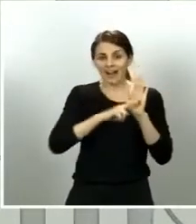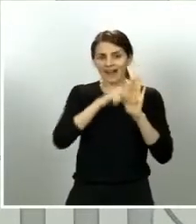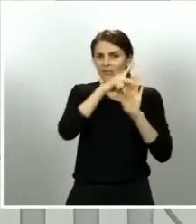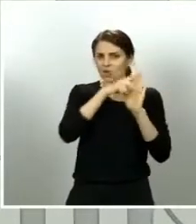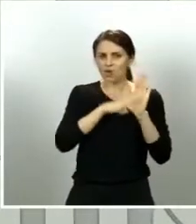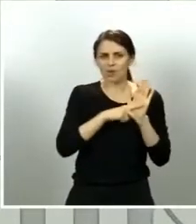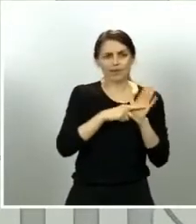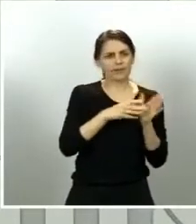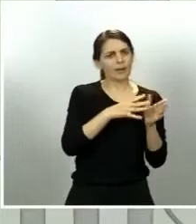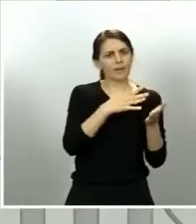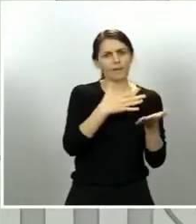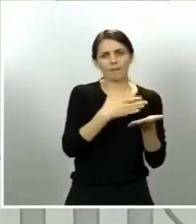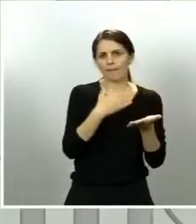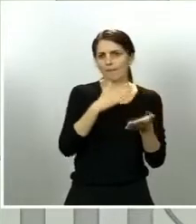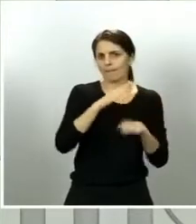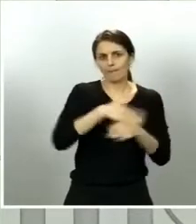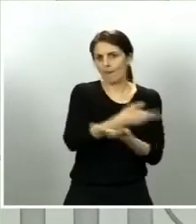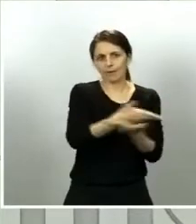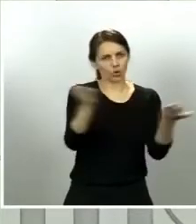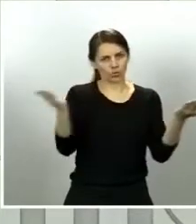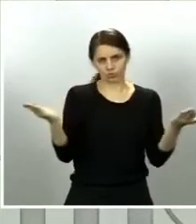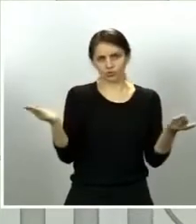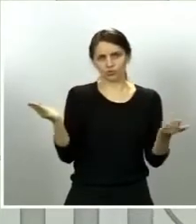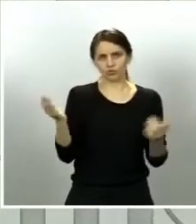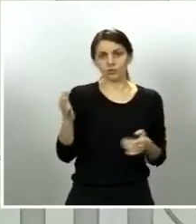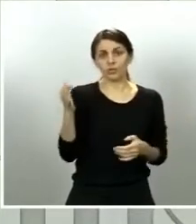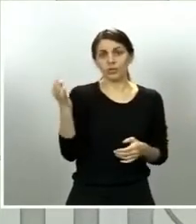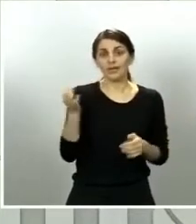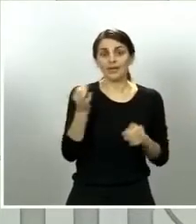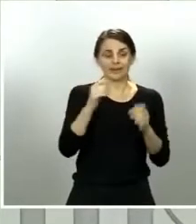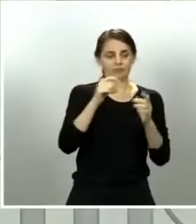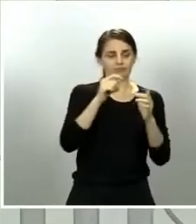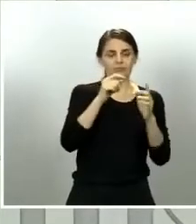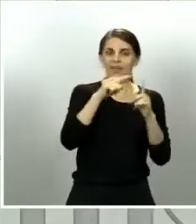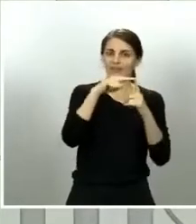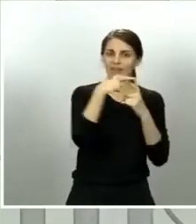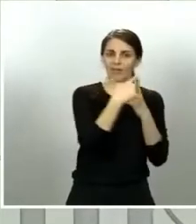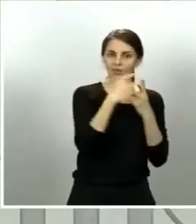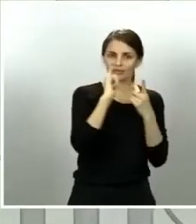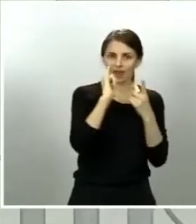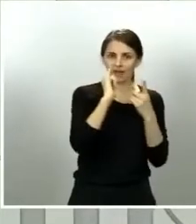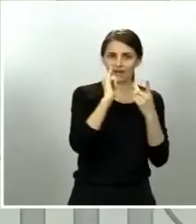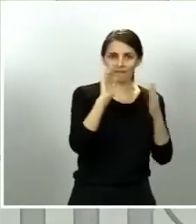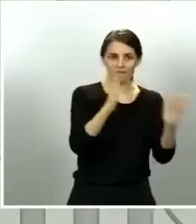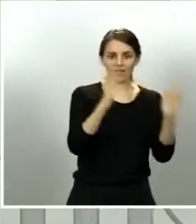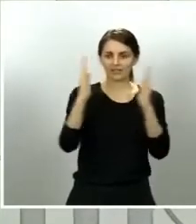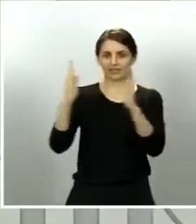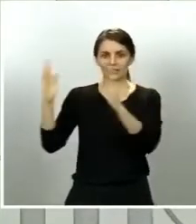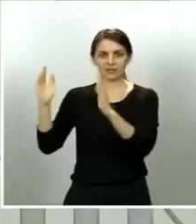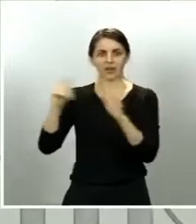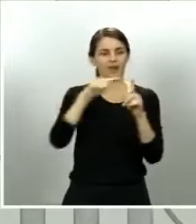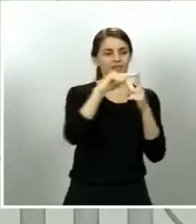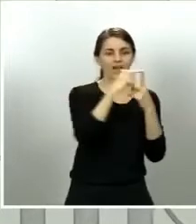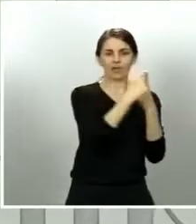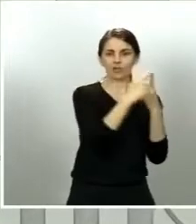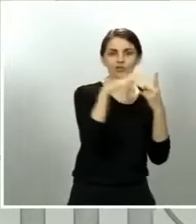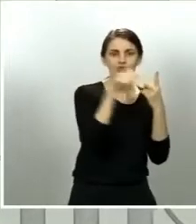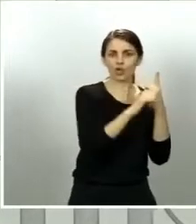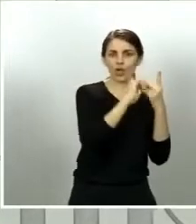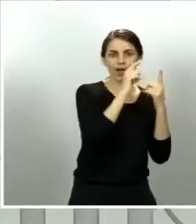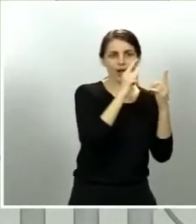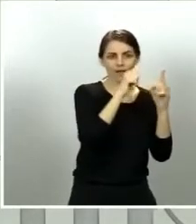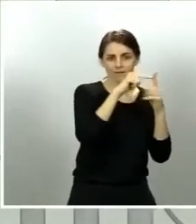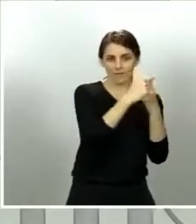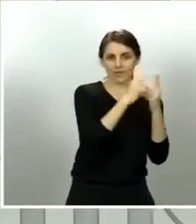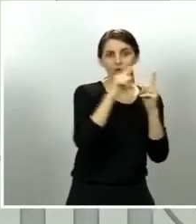que forman parte de un panel integral que nos irán indicando si podemos ir avanzando de fase. El plan de transición